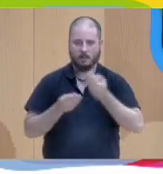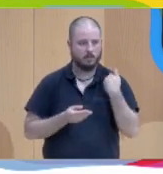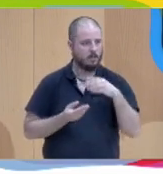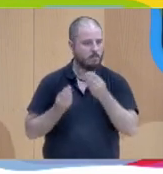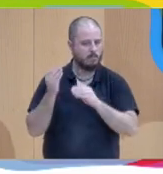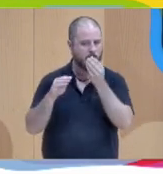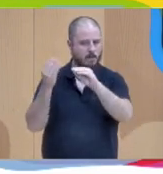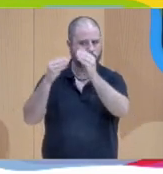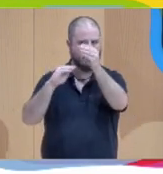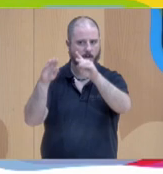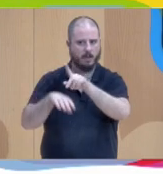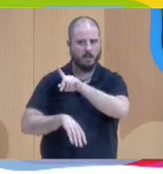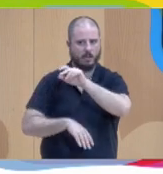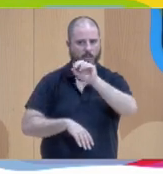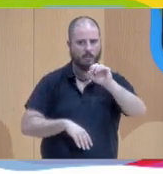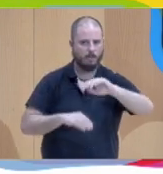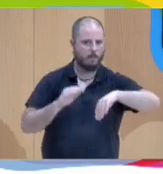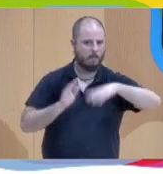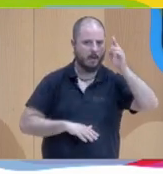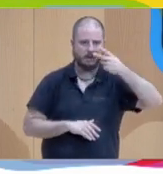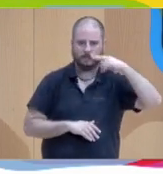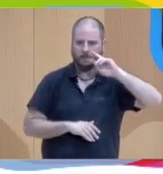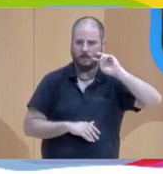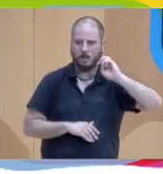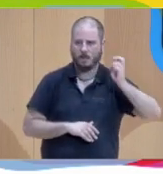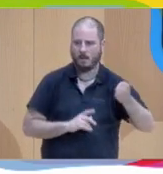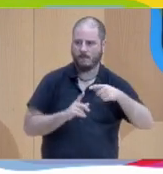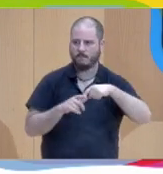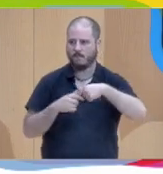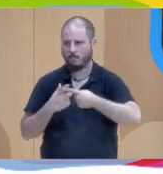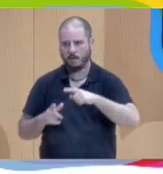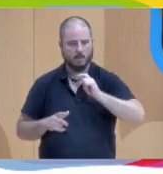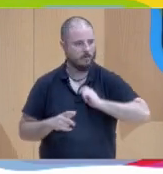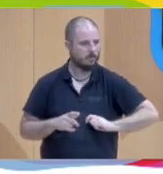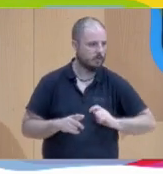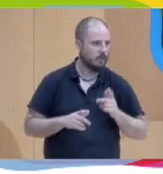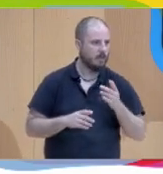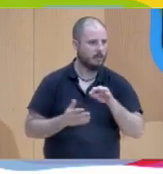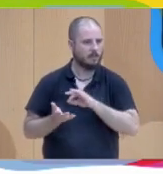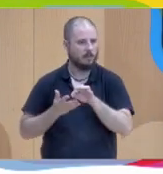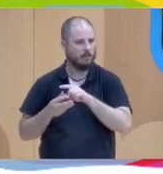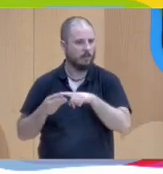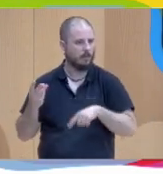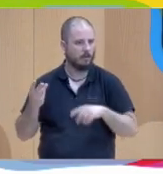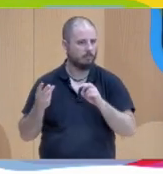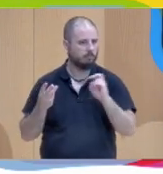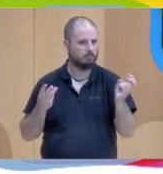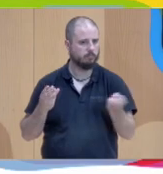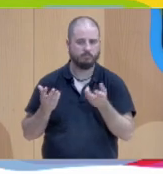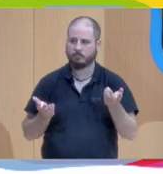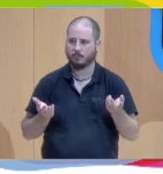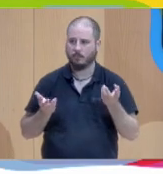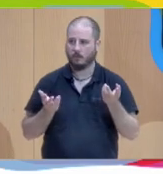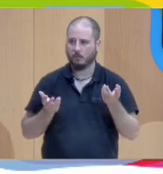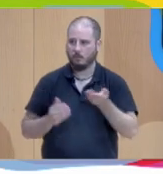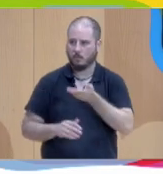cientos, cientos de experiencias de todo tipo, con familias, entre profesionales, entre servicios. La parte importante ya está